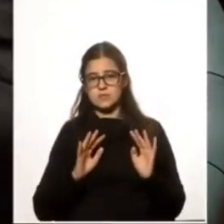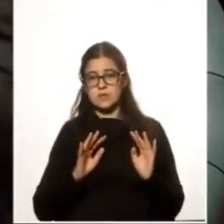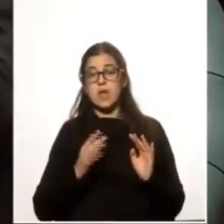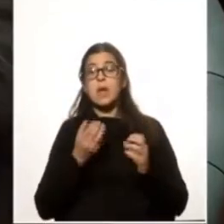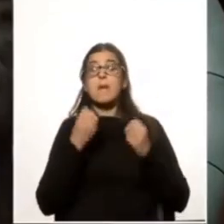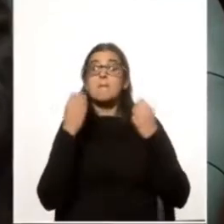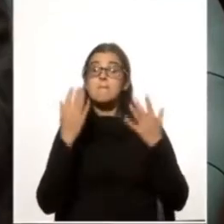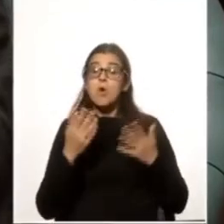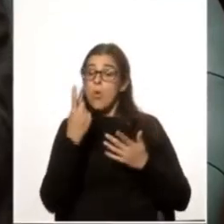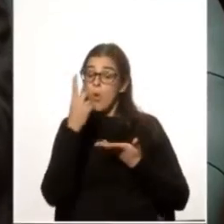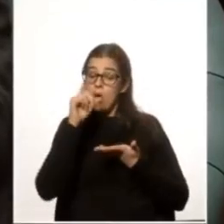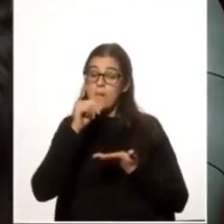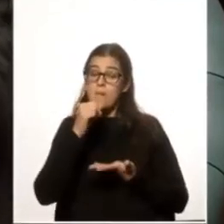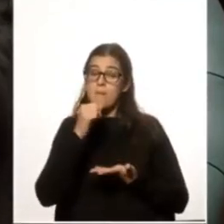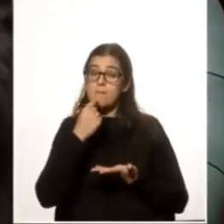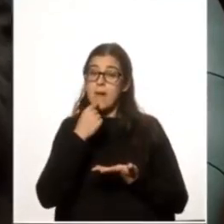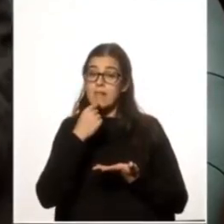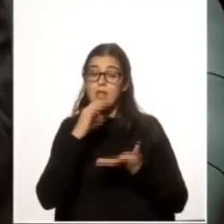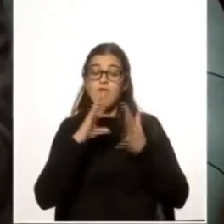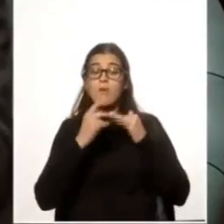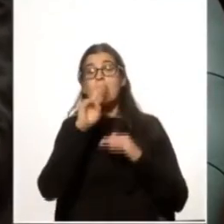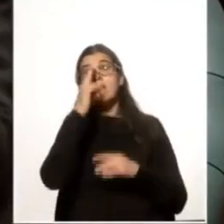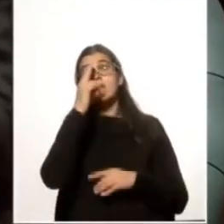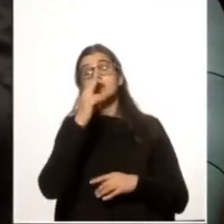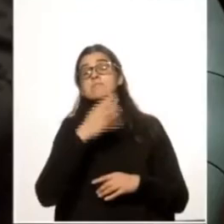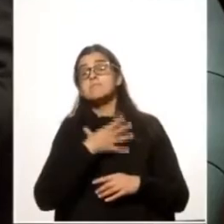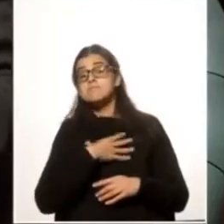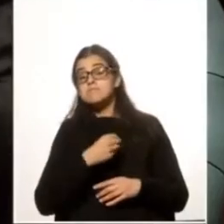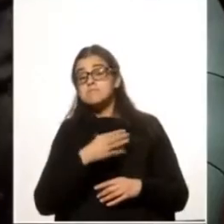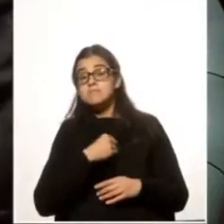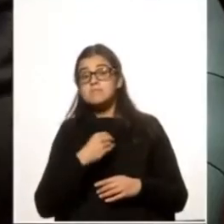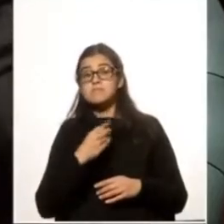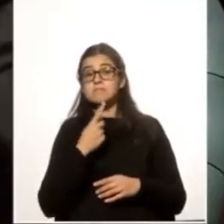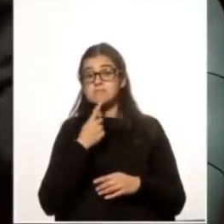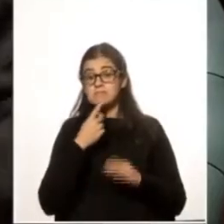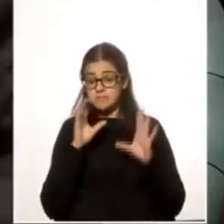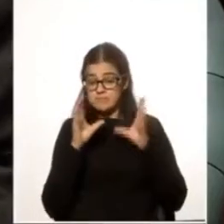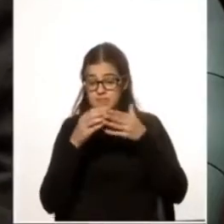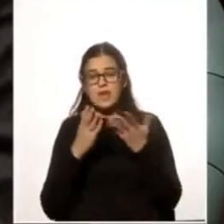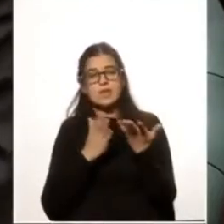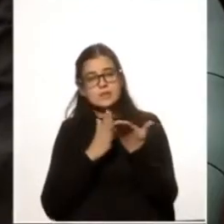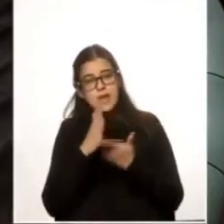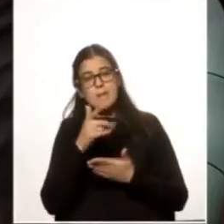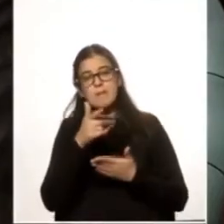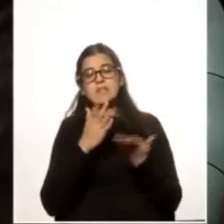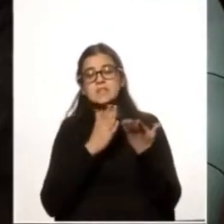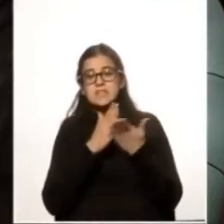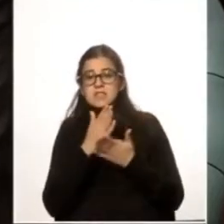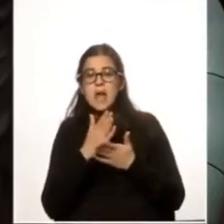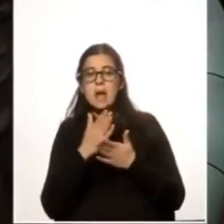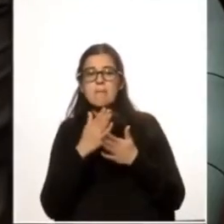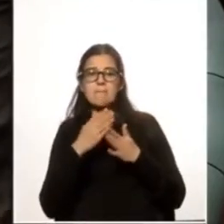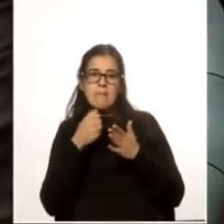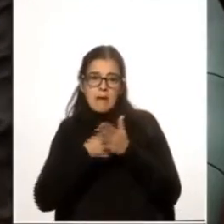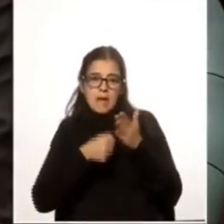porque para un partido como es el Partido Nacional, como ellos dicen que siempre estuvieron en las cuchillas,